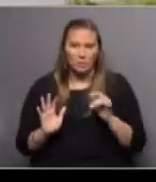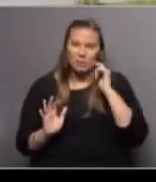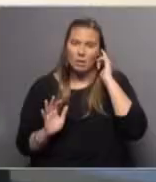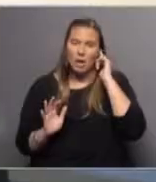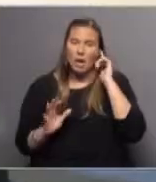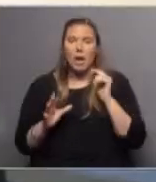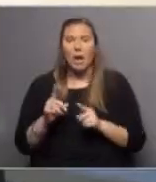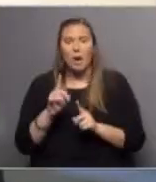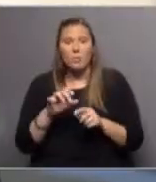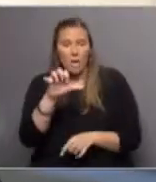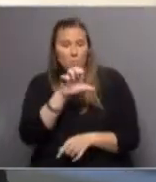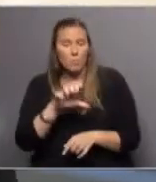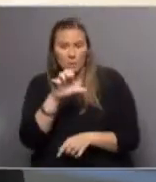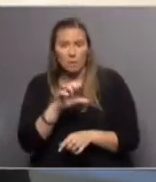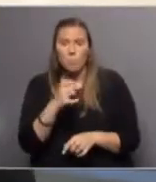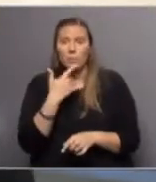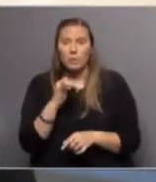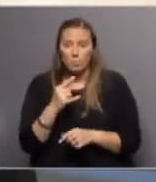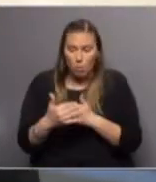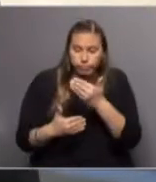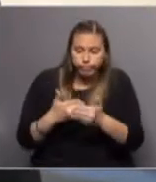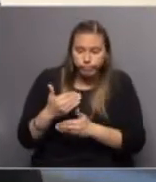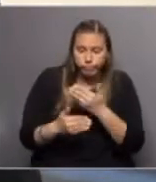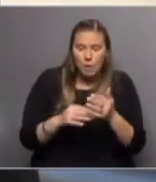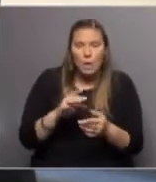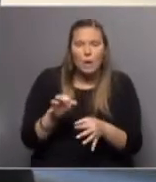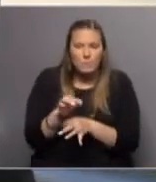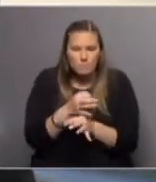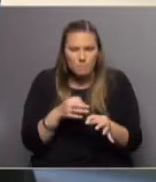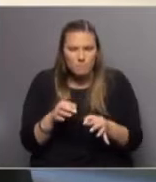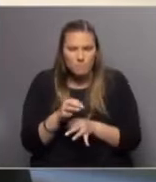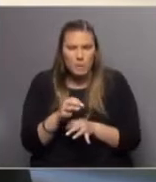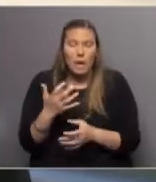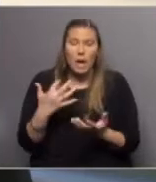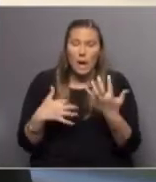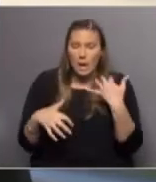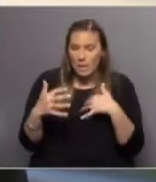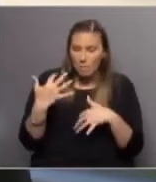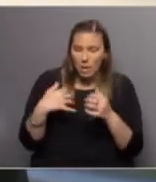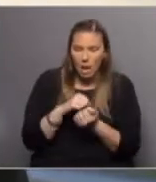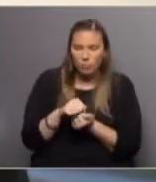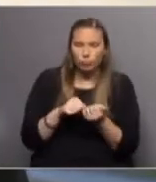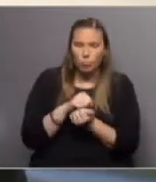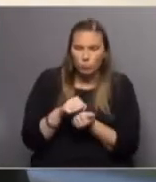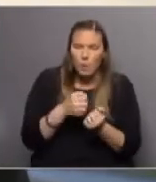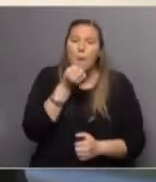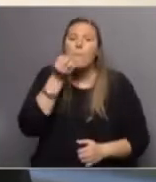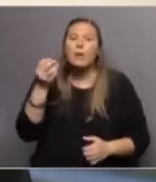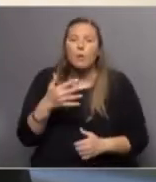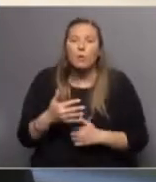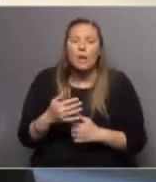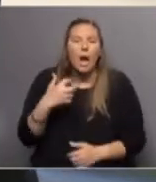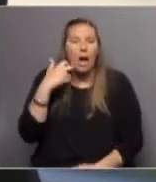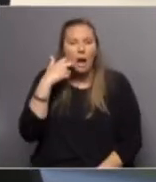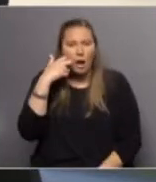hay una empresa, por ejemplo, que está desarrollando una enzima para rumiantes, que de alguna manera mejora la producción de